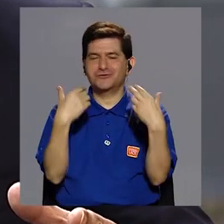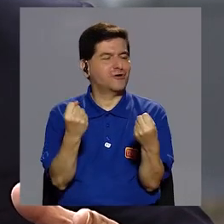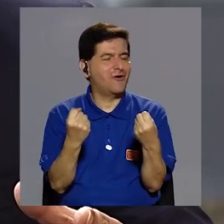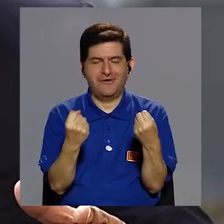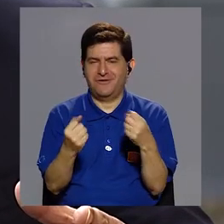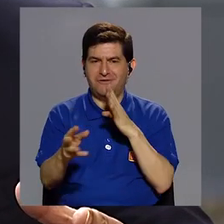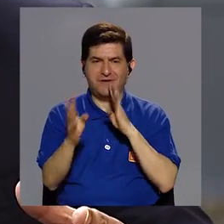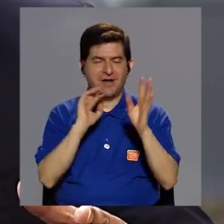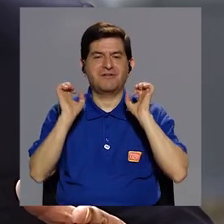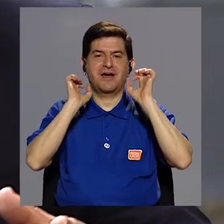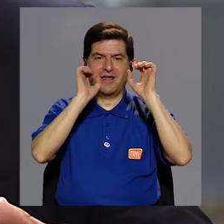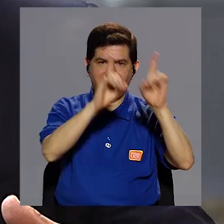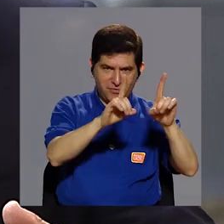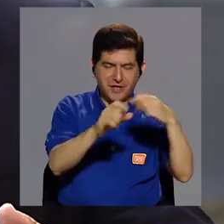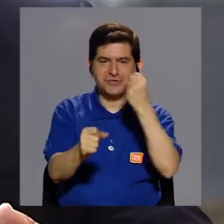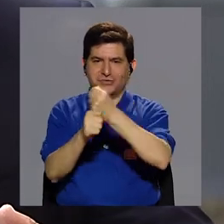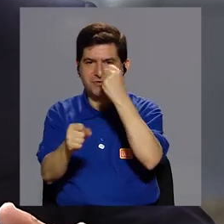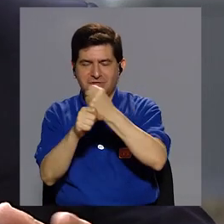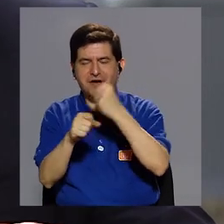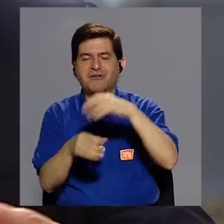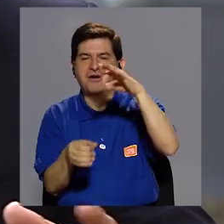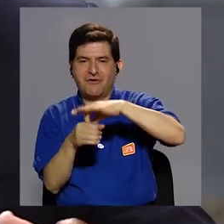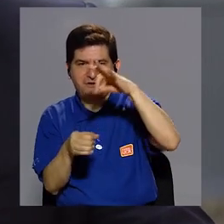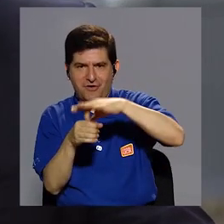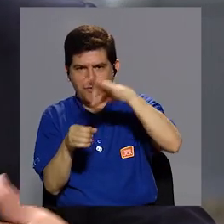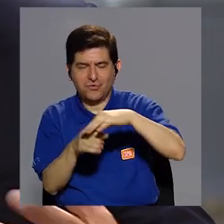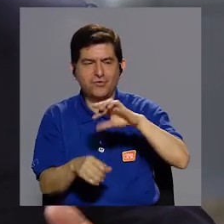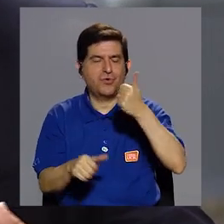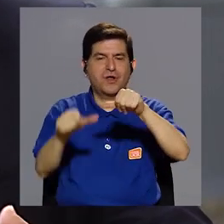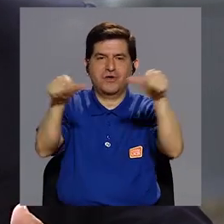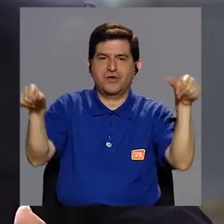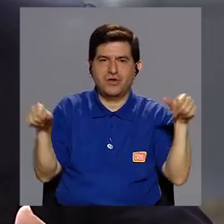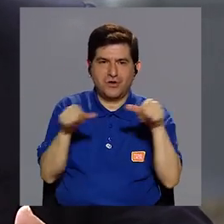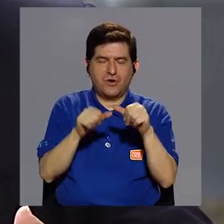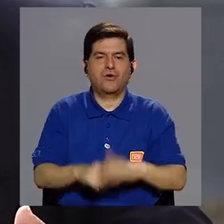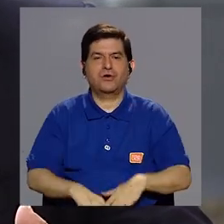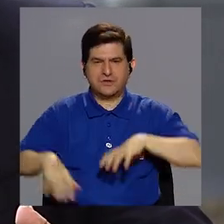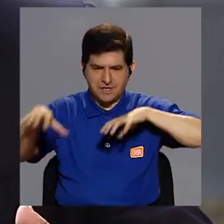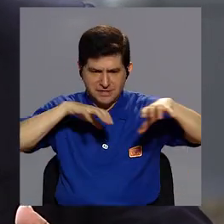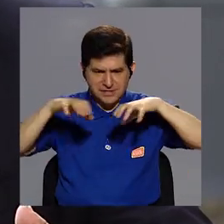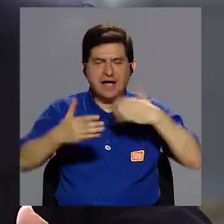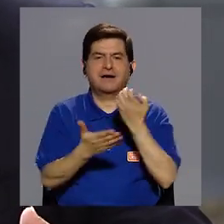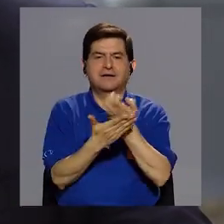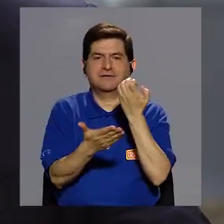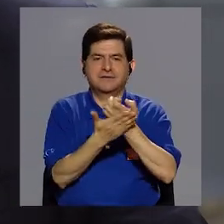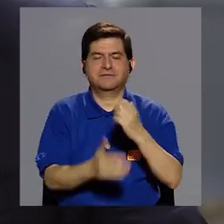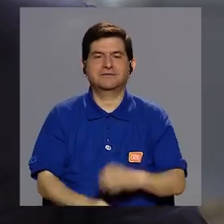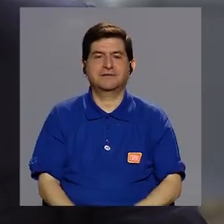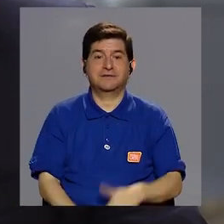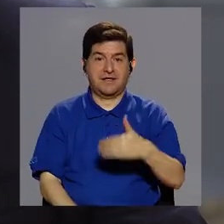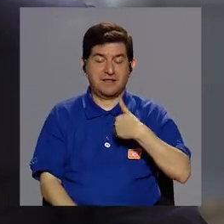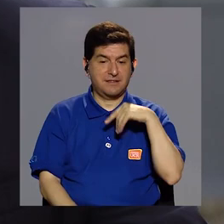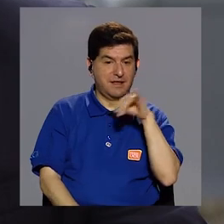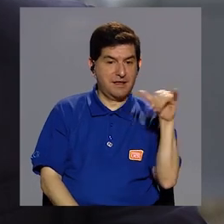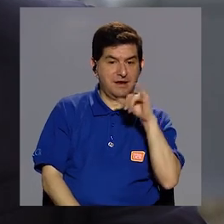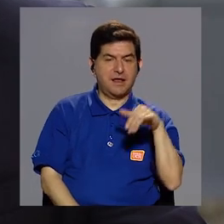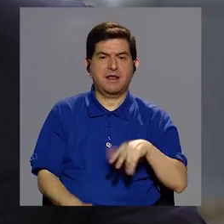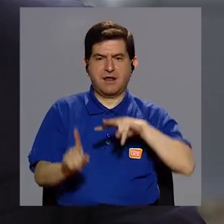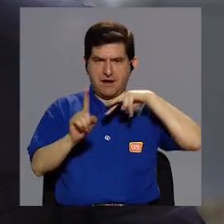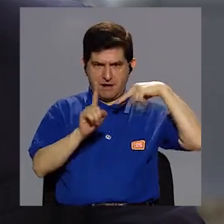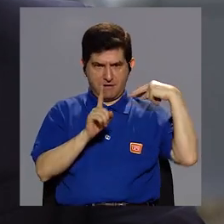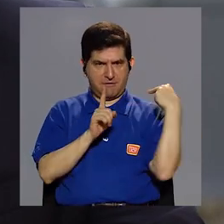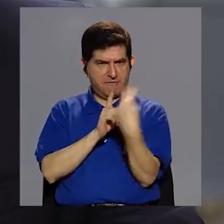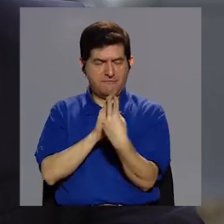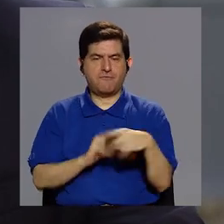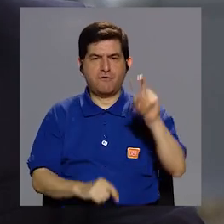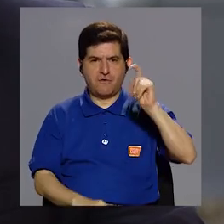salud, aquí estamos hablando de educación, trabajo, agricultura y otros sectores que dinamizan la economía, que tengan ellos también un